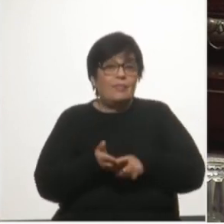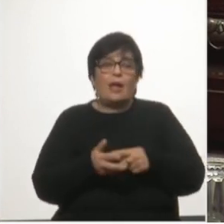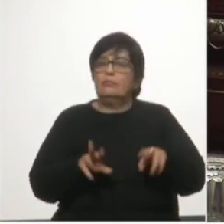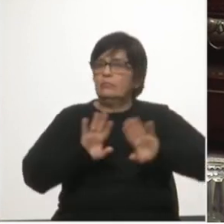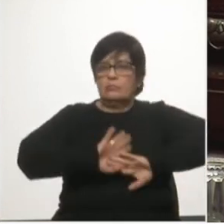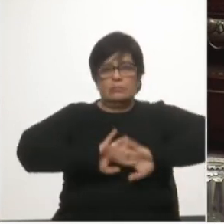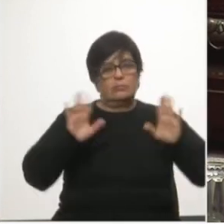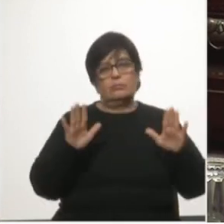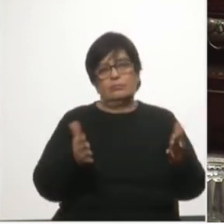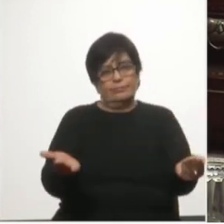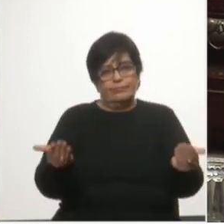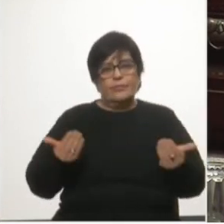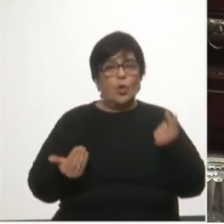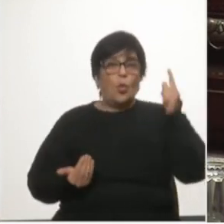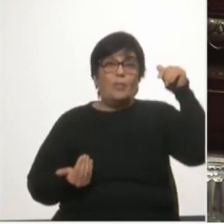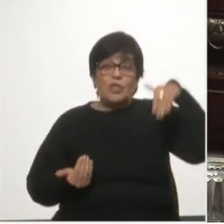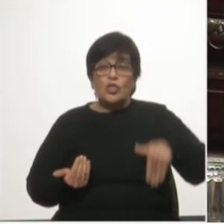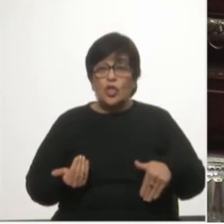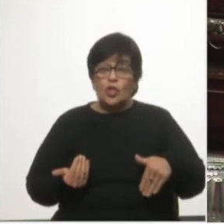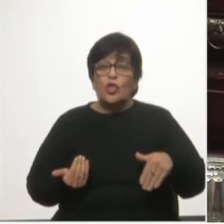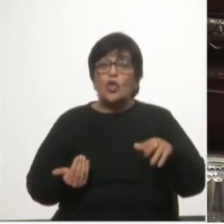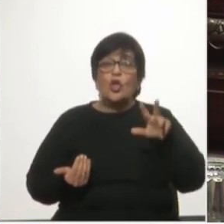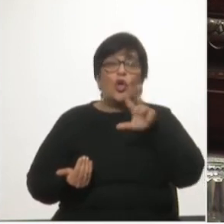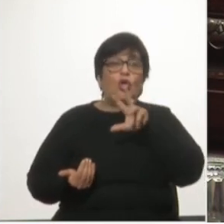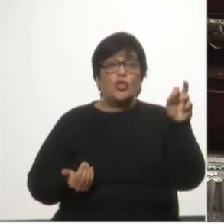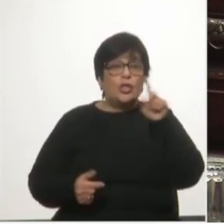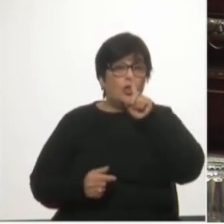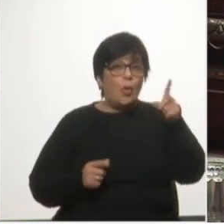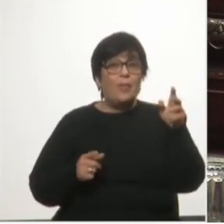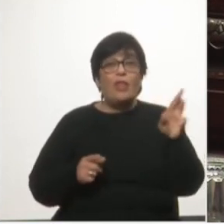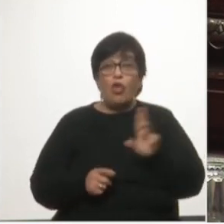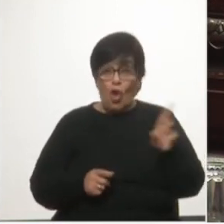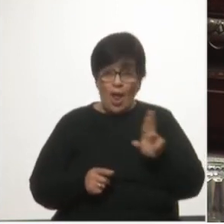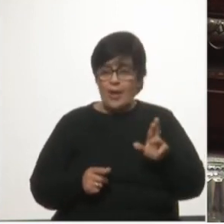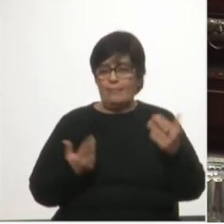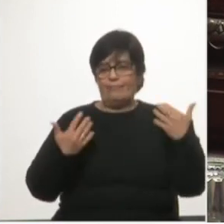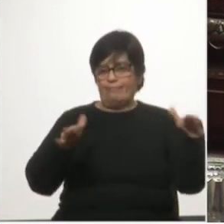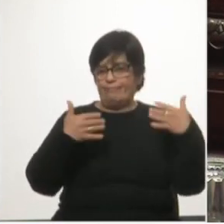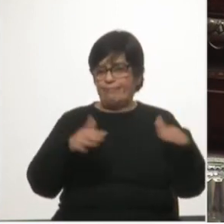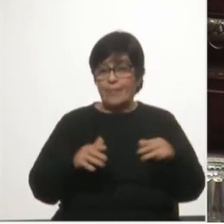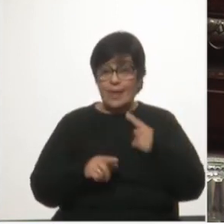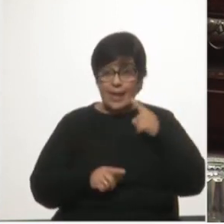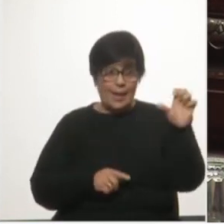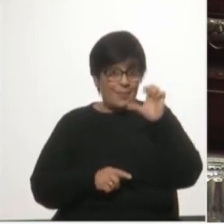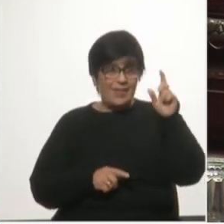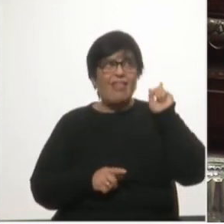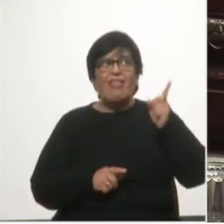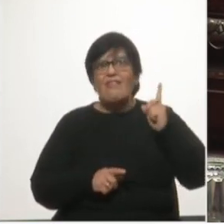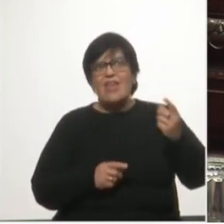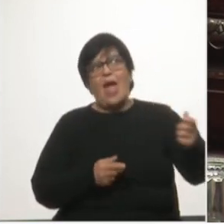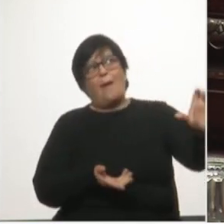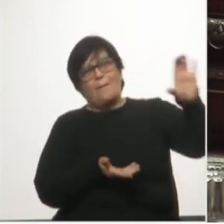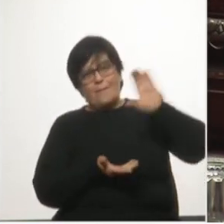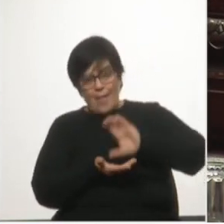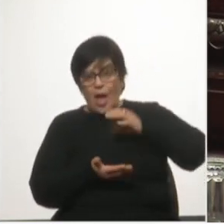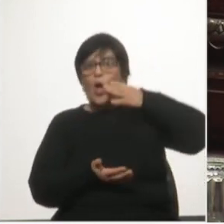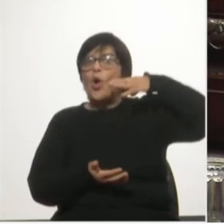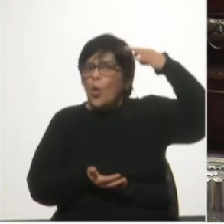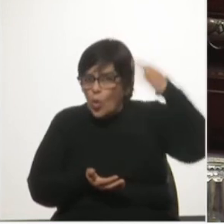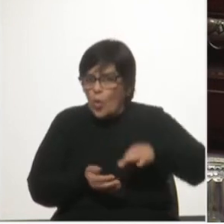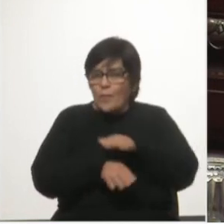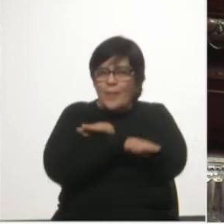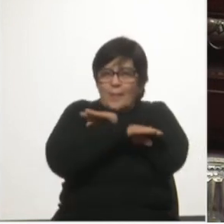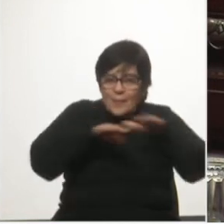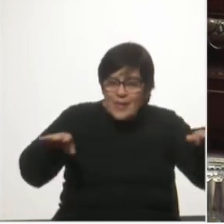cobrar 1.800.000 dólares que la empresa debía pagar para cumplir con el canon